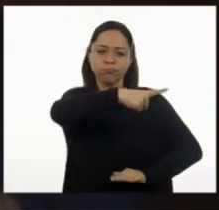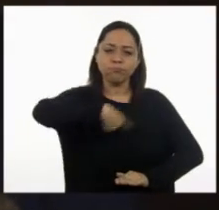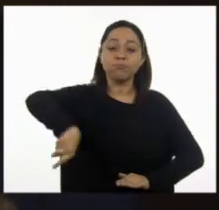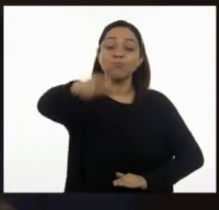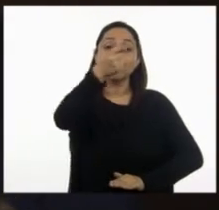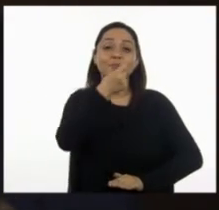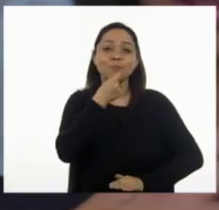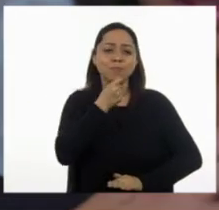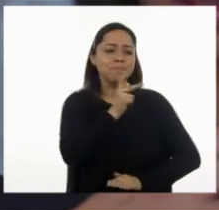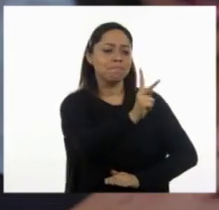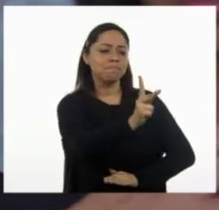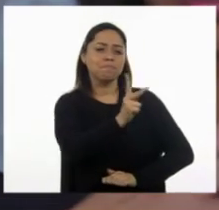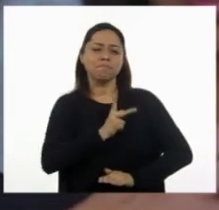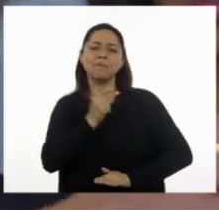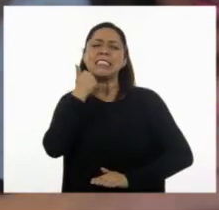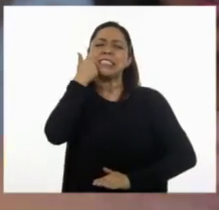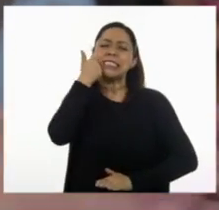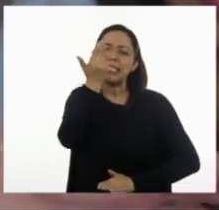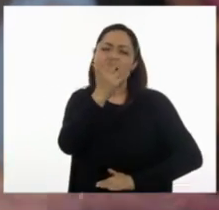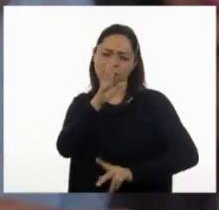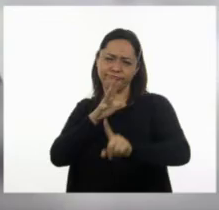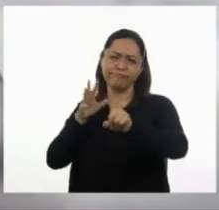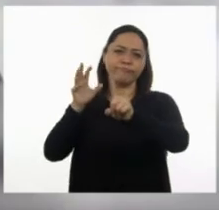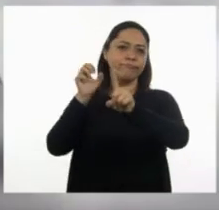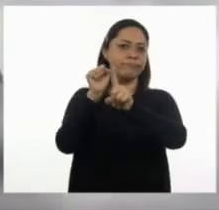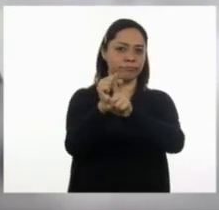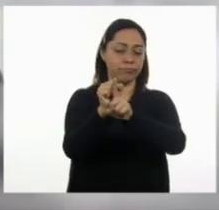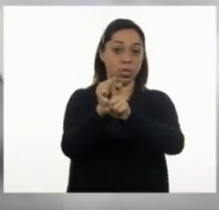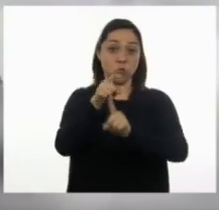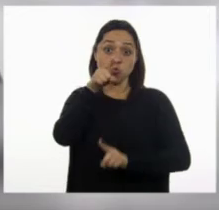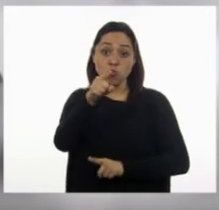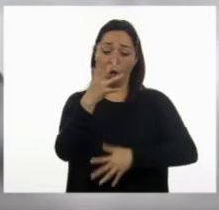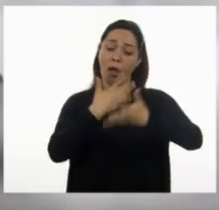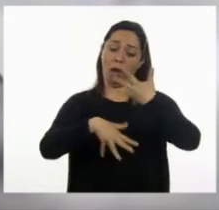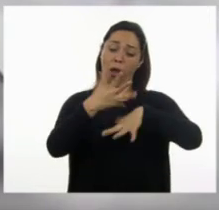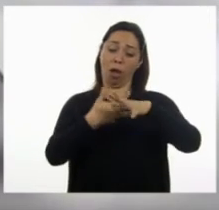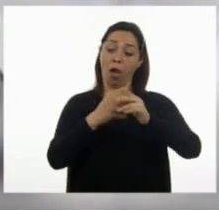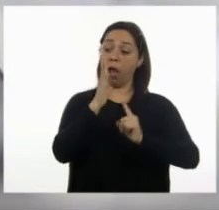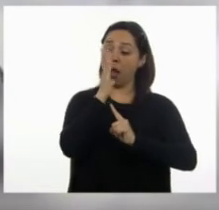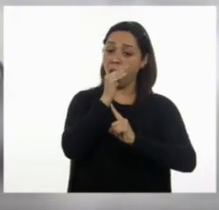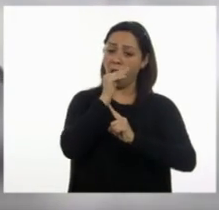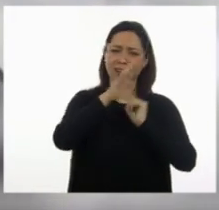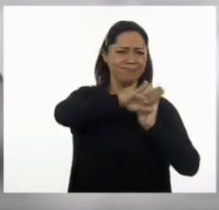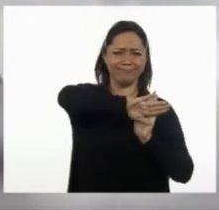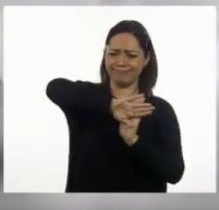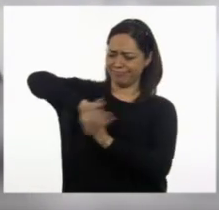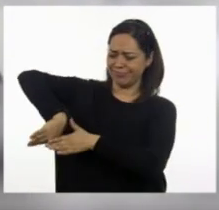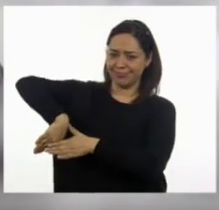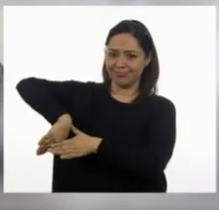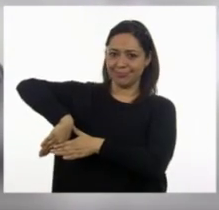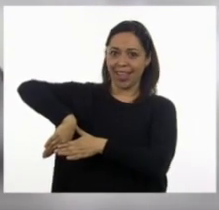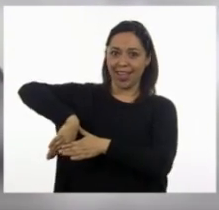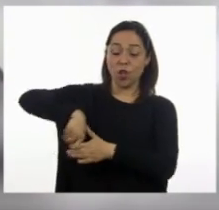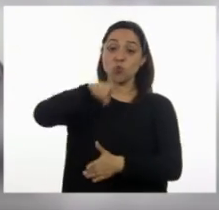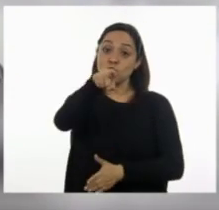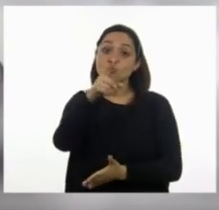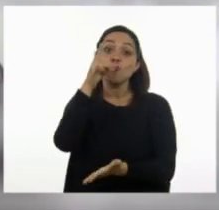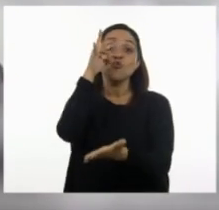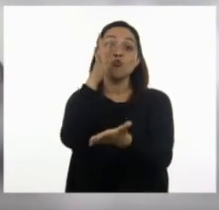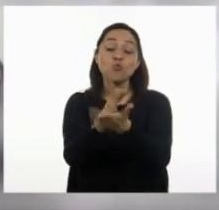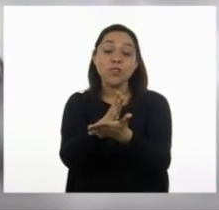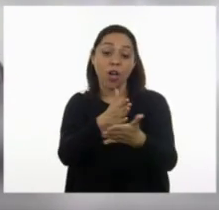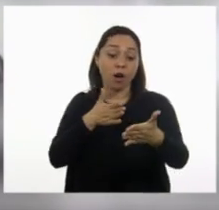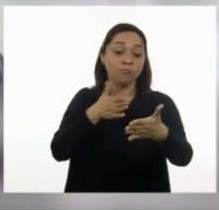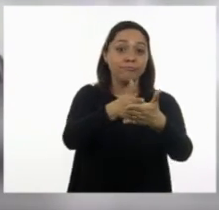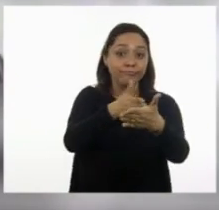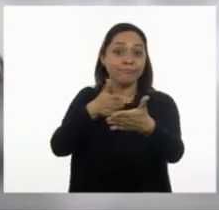como yo les gustaría llegar muy lejos. Que en tu vocabulario no exista el no se puede porque solamente tú sabes